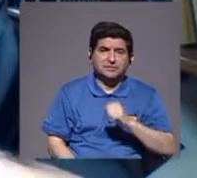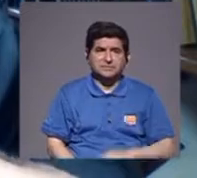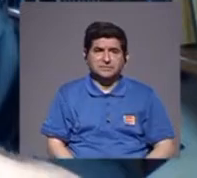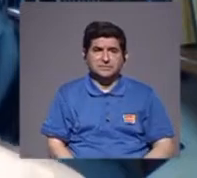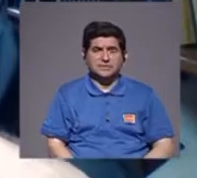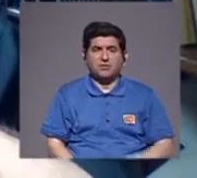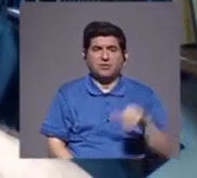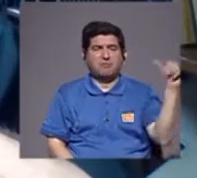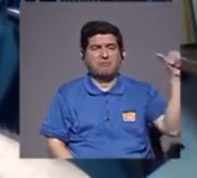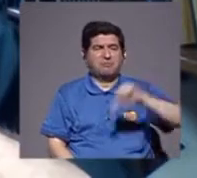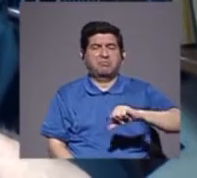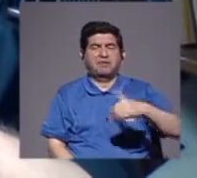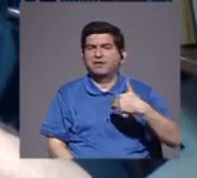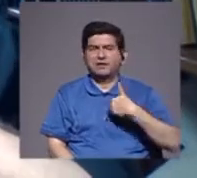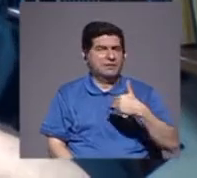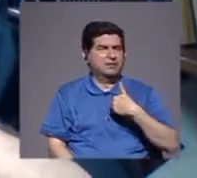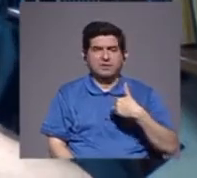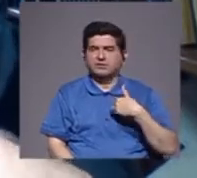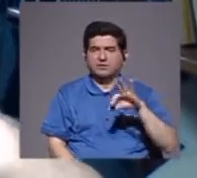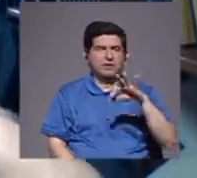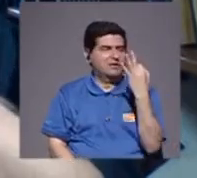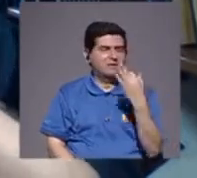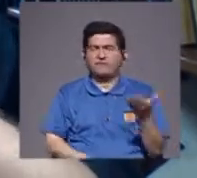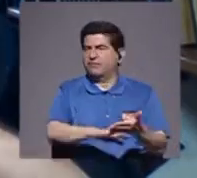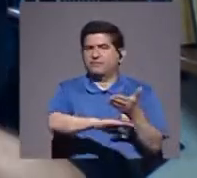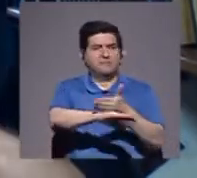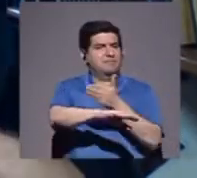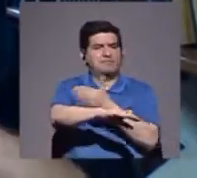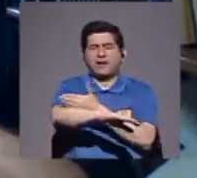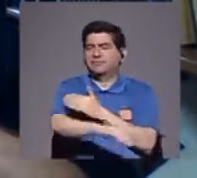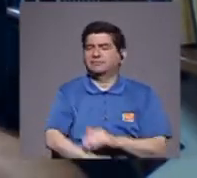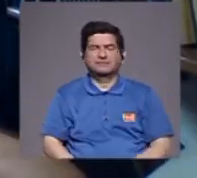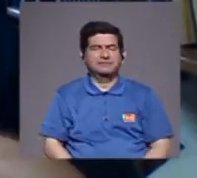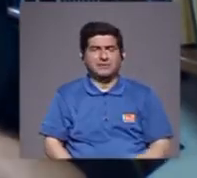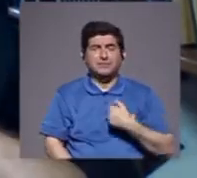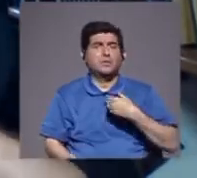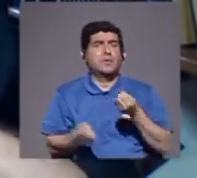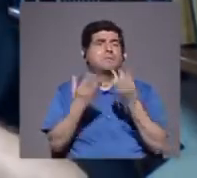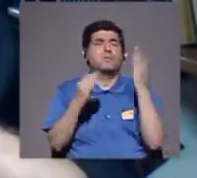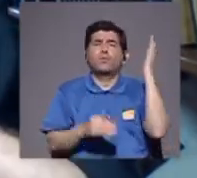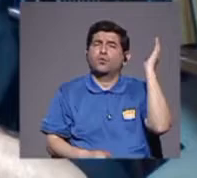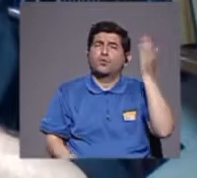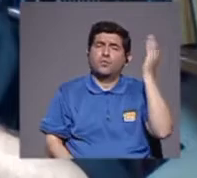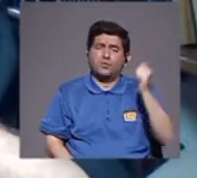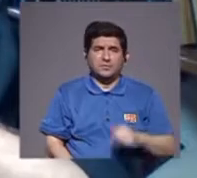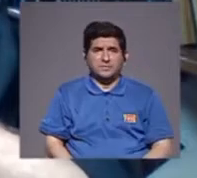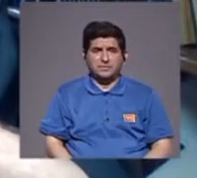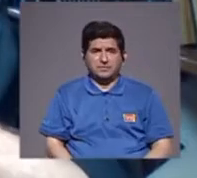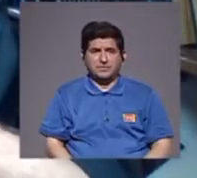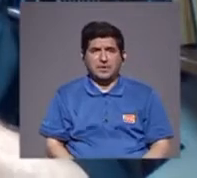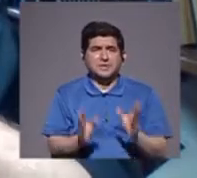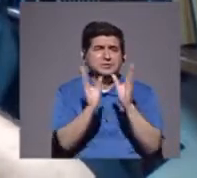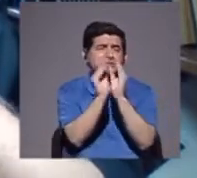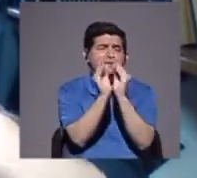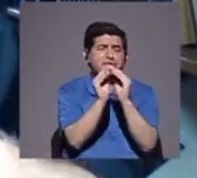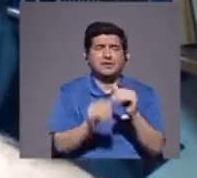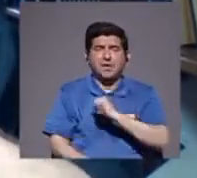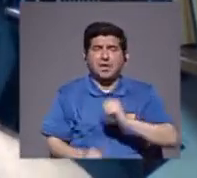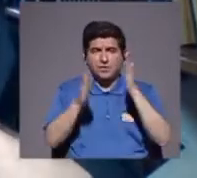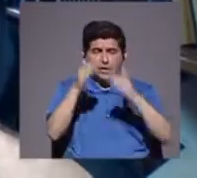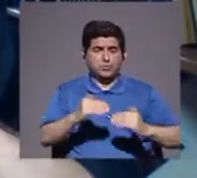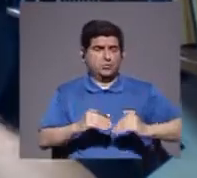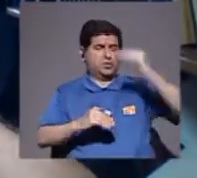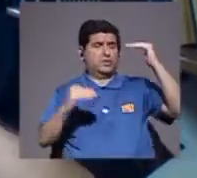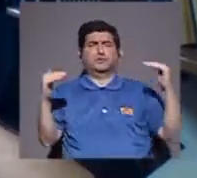está perdido, no tiene ninguna forma de salir adelante, yo en múltiples seminarios, que he estado, con autoridad de